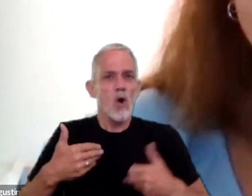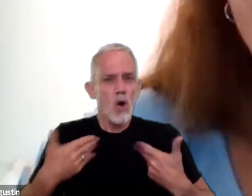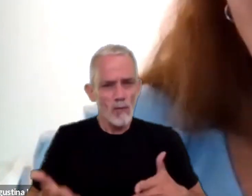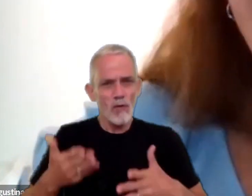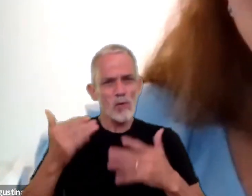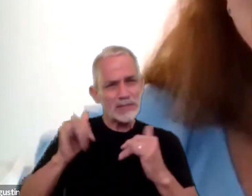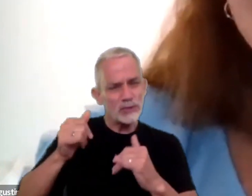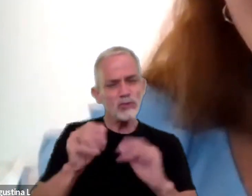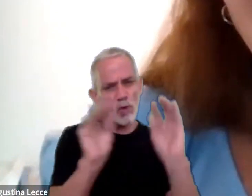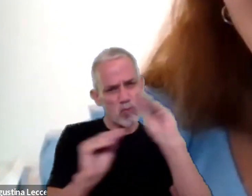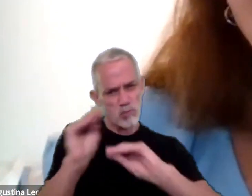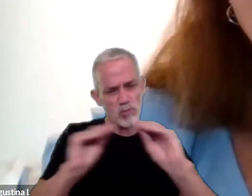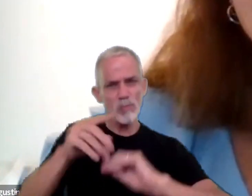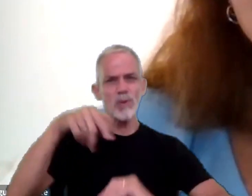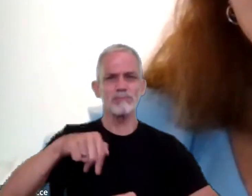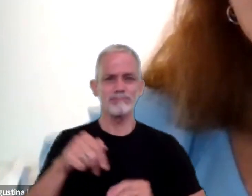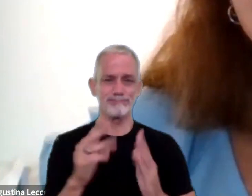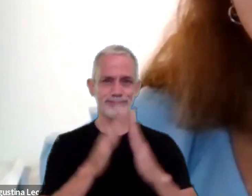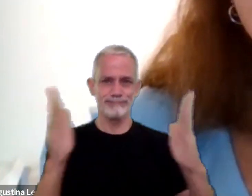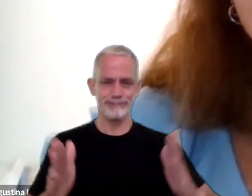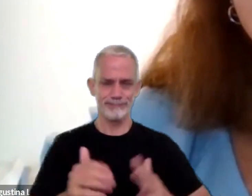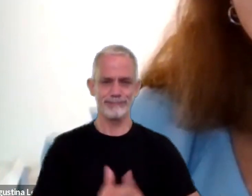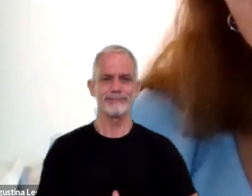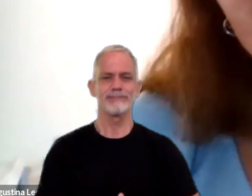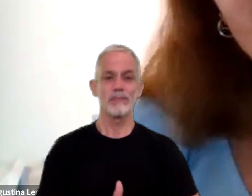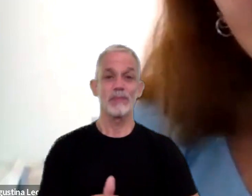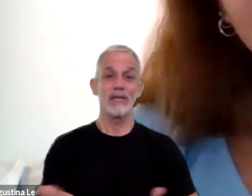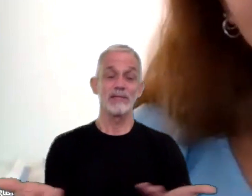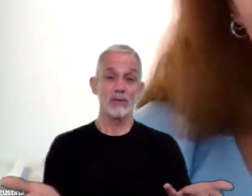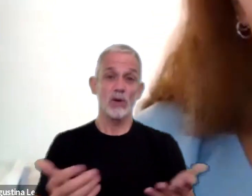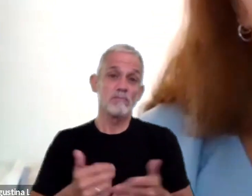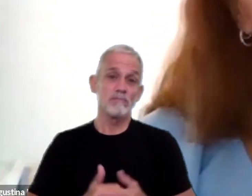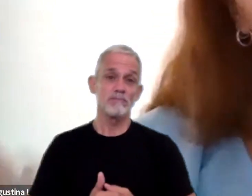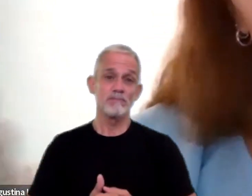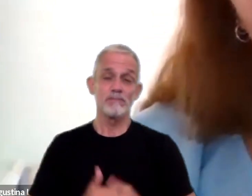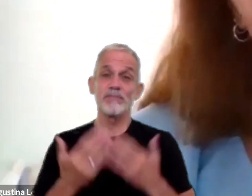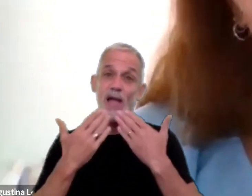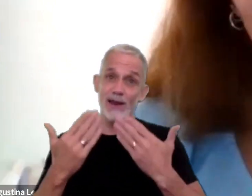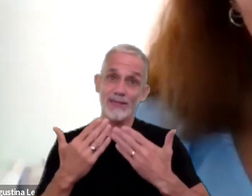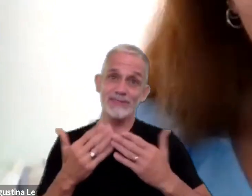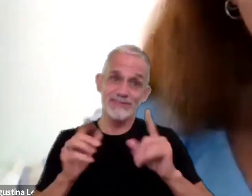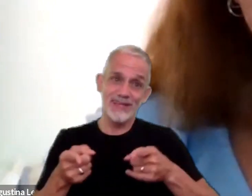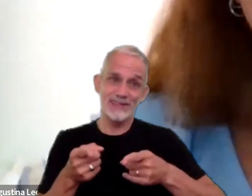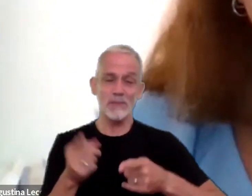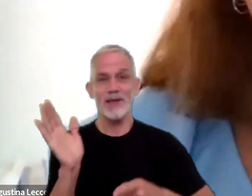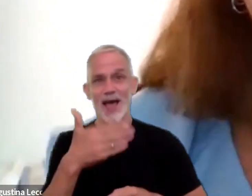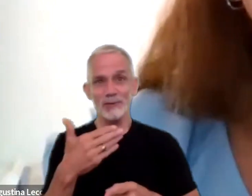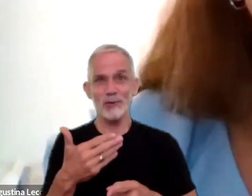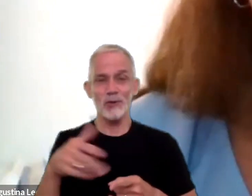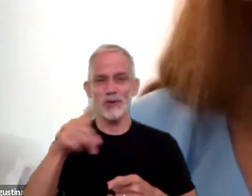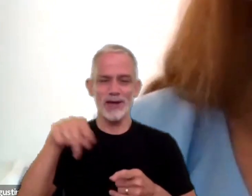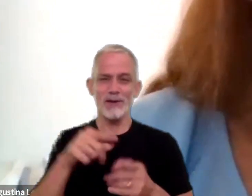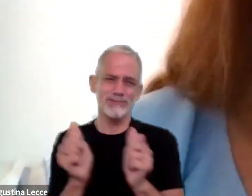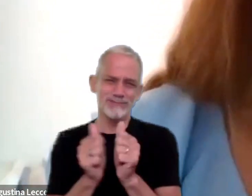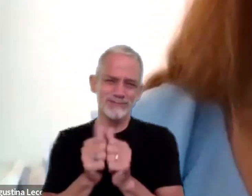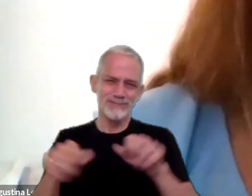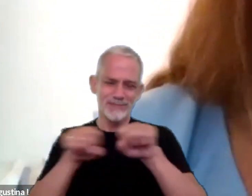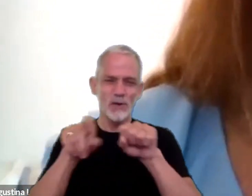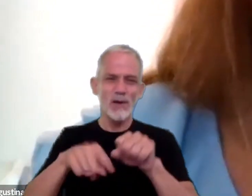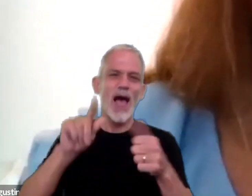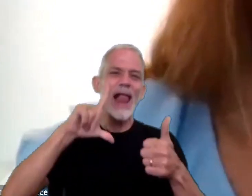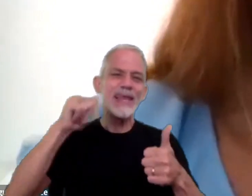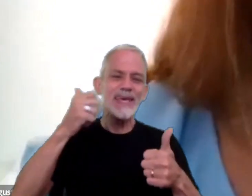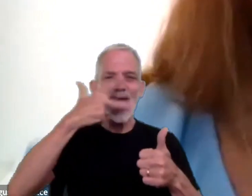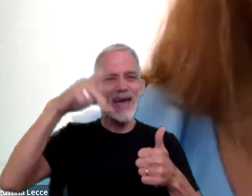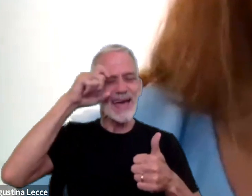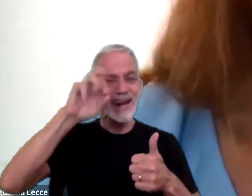ciclo. Así que, bueno, agradecerles por supuesto, y a todos ustedes que nos han acompañado, a Lía Herrera y